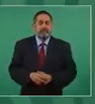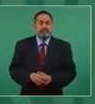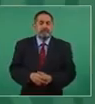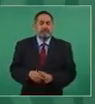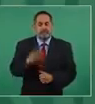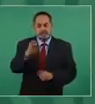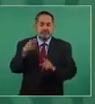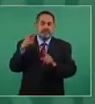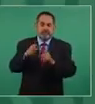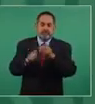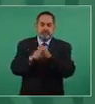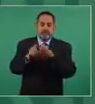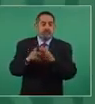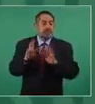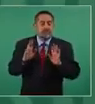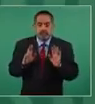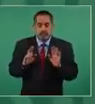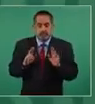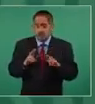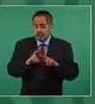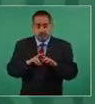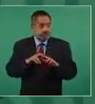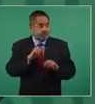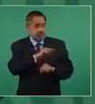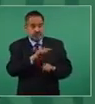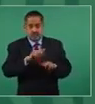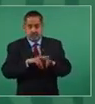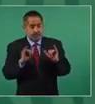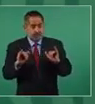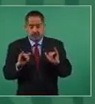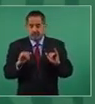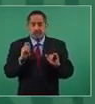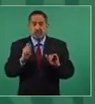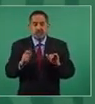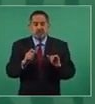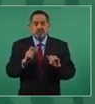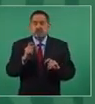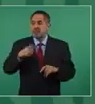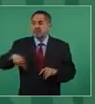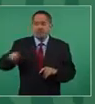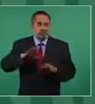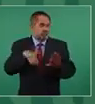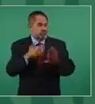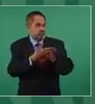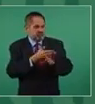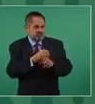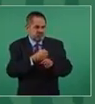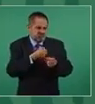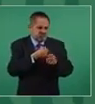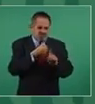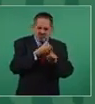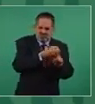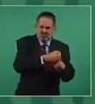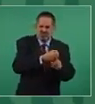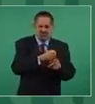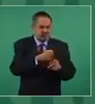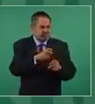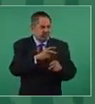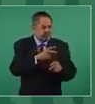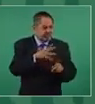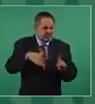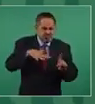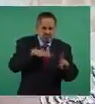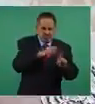Ese es el problema, pero a nadie se le acosa, se le persigue.